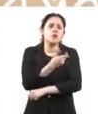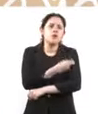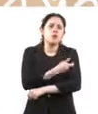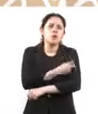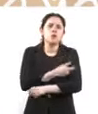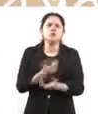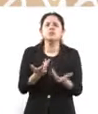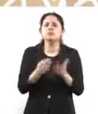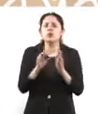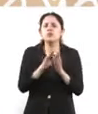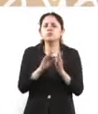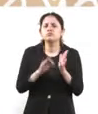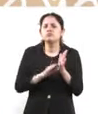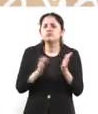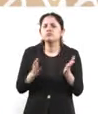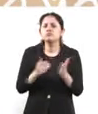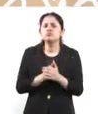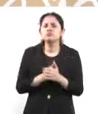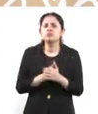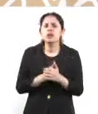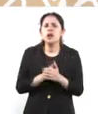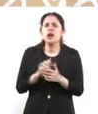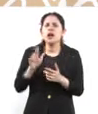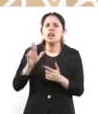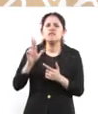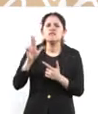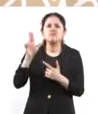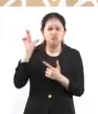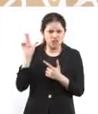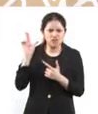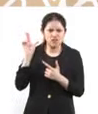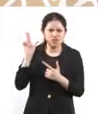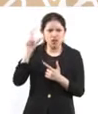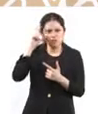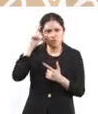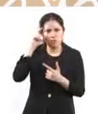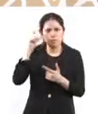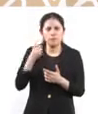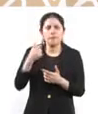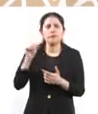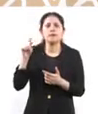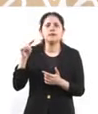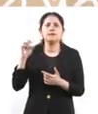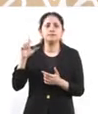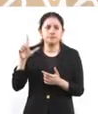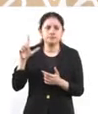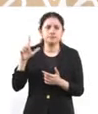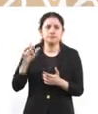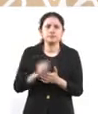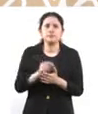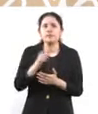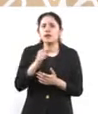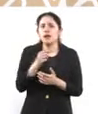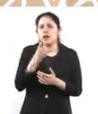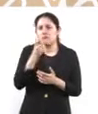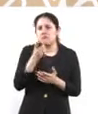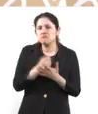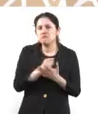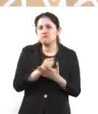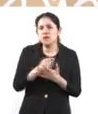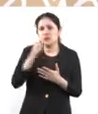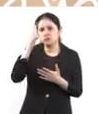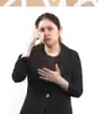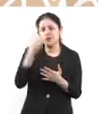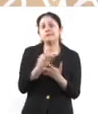esperando, el martes lo anunció el doctor López-Gatell, se está esperando la llegada de nuevas